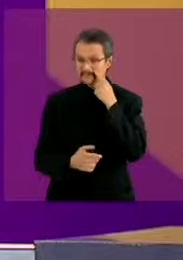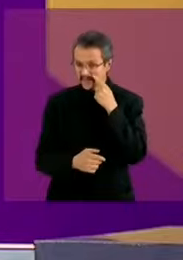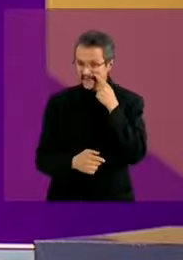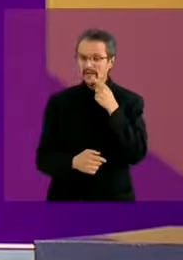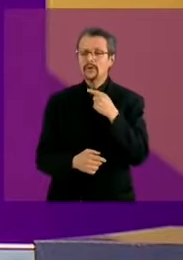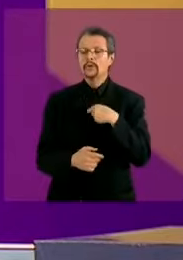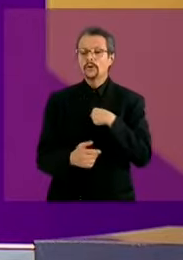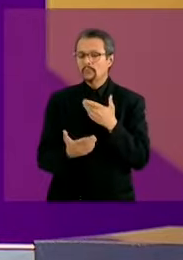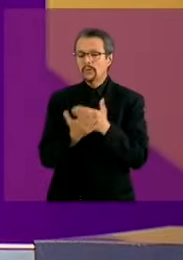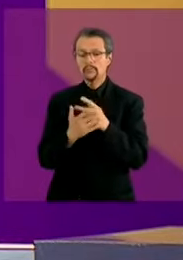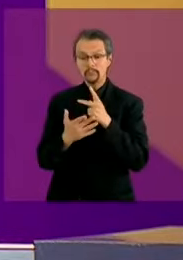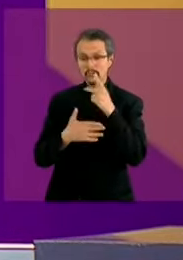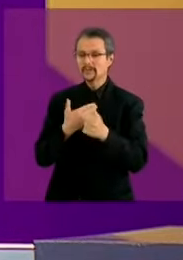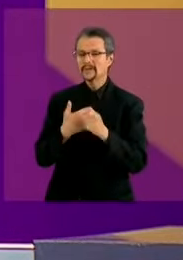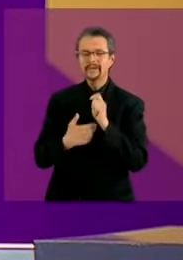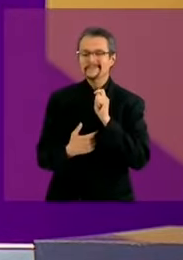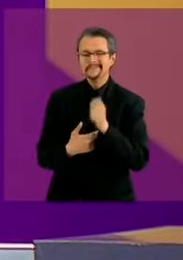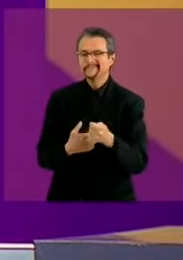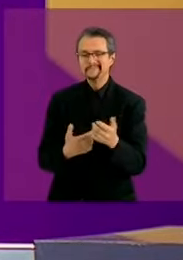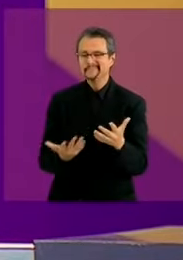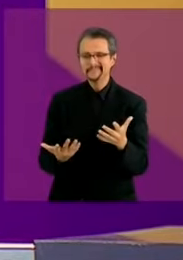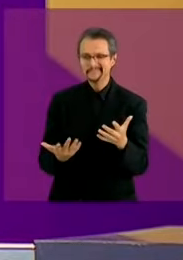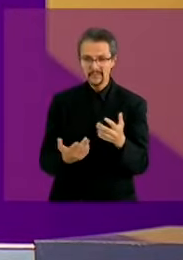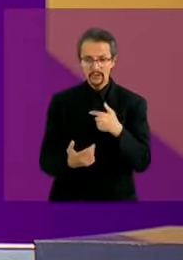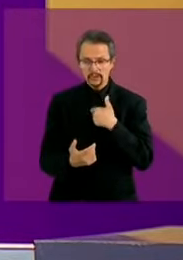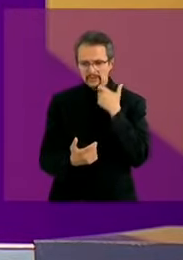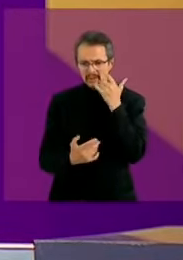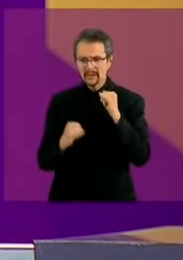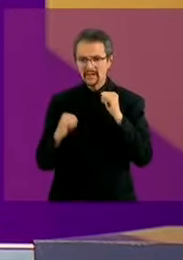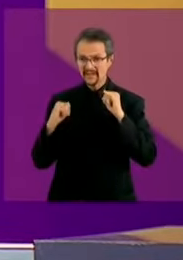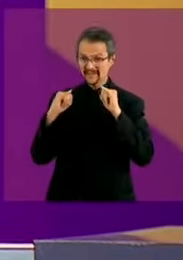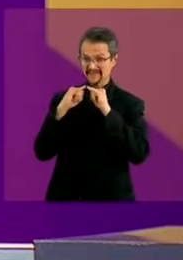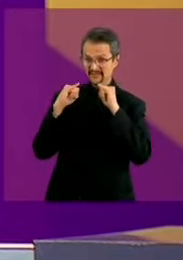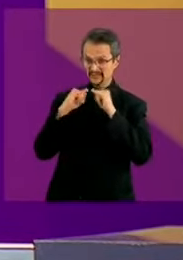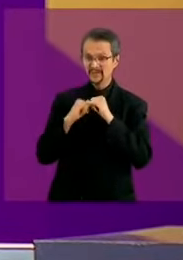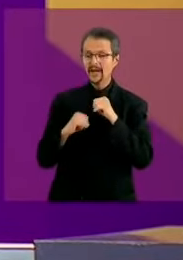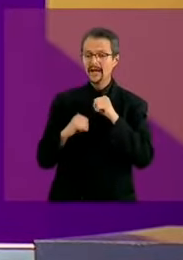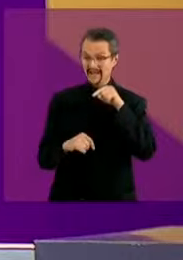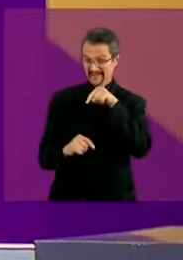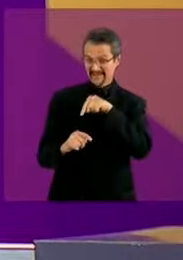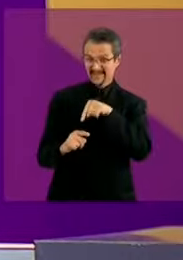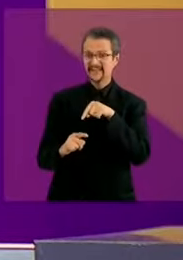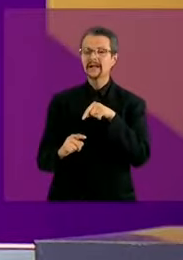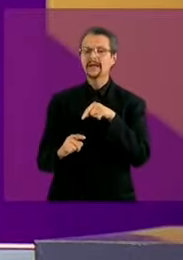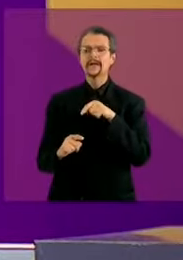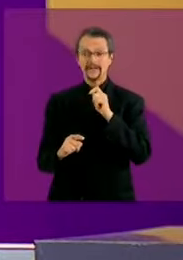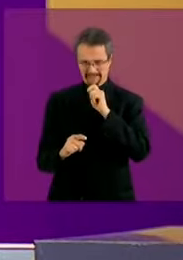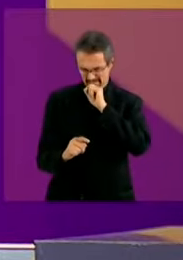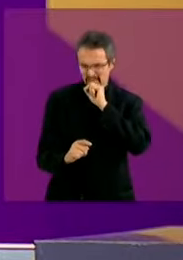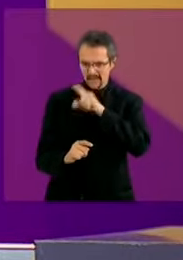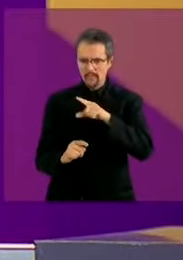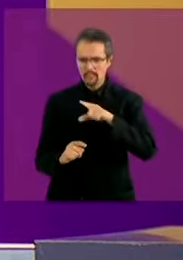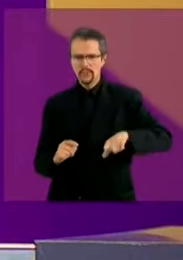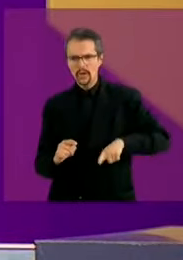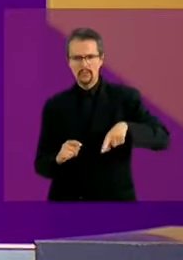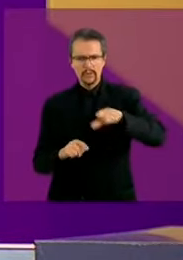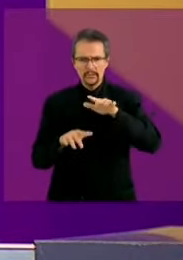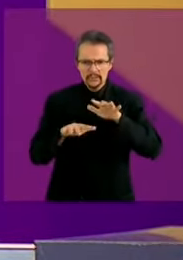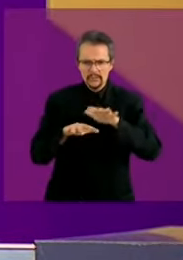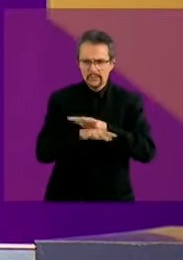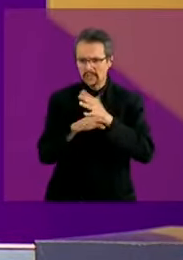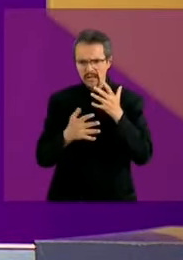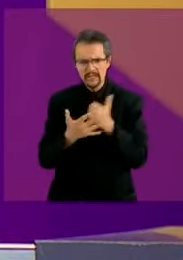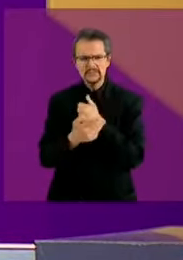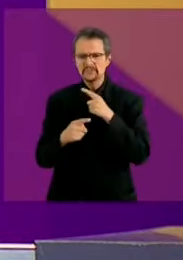proponemos esto, que haya órganos que sean transeccionales para darle seguimiento a los proyectos de gobierno y que los planes